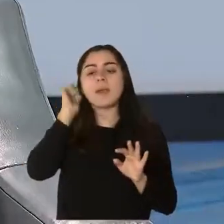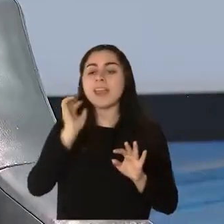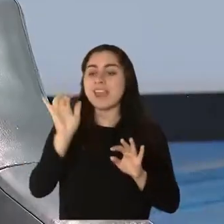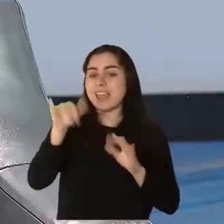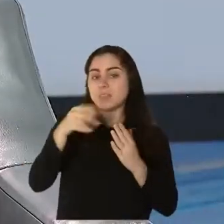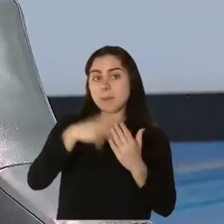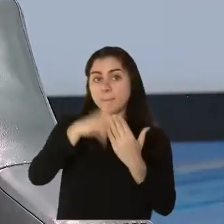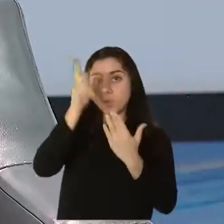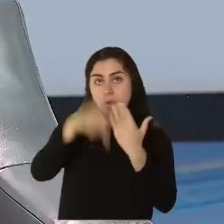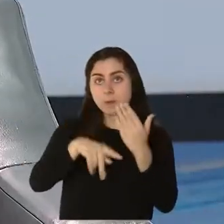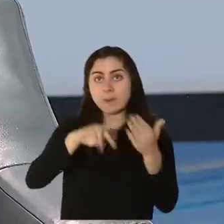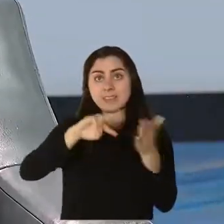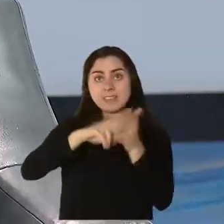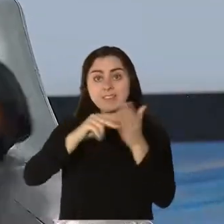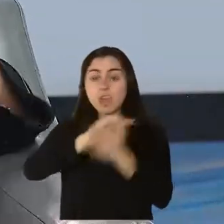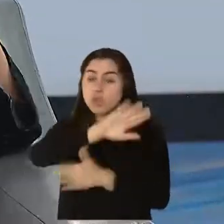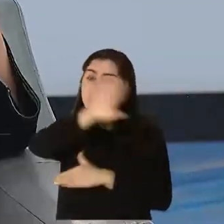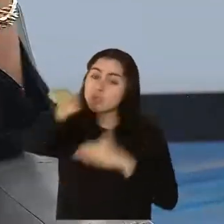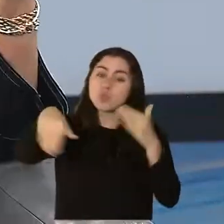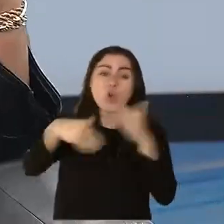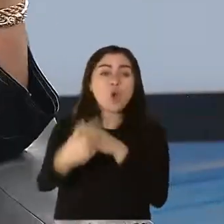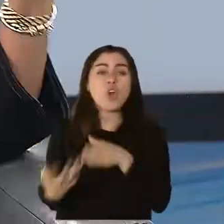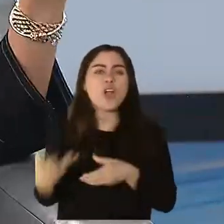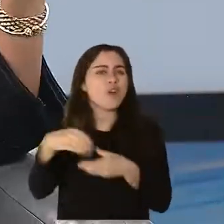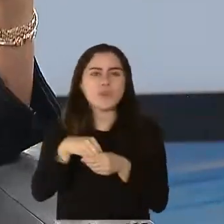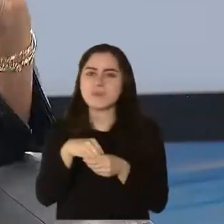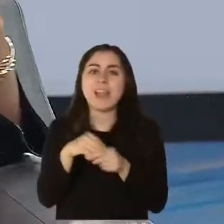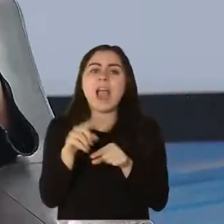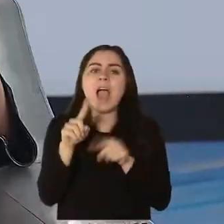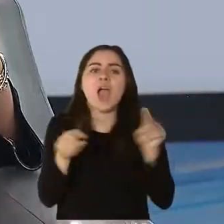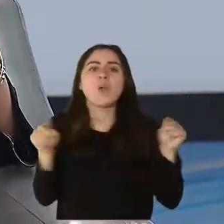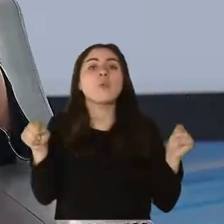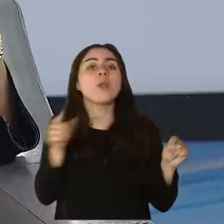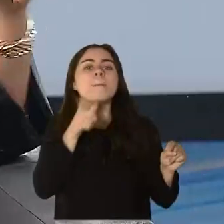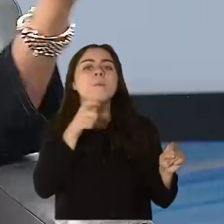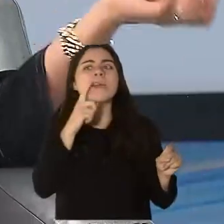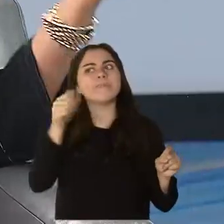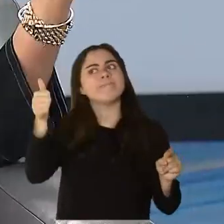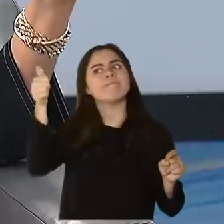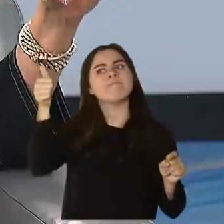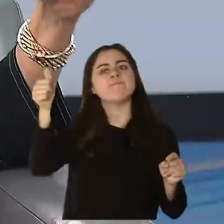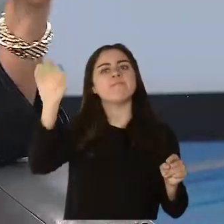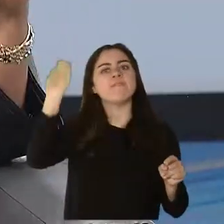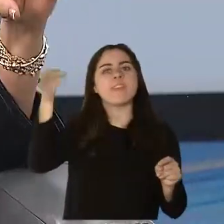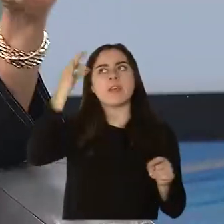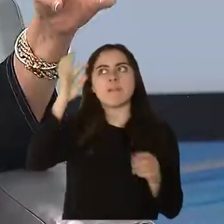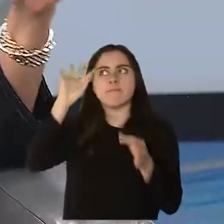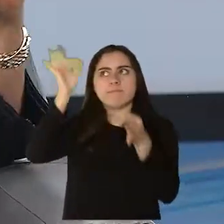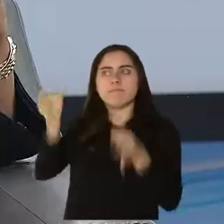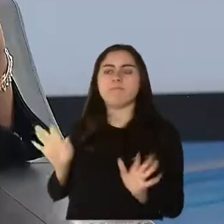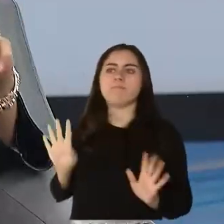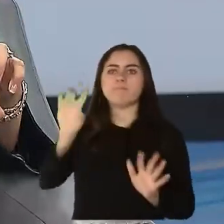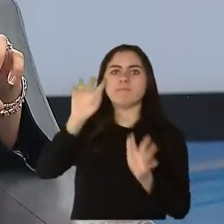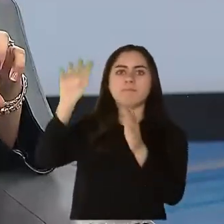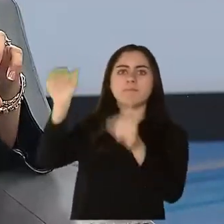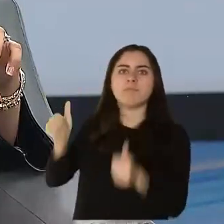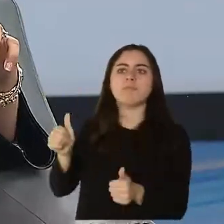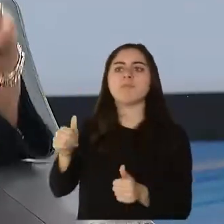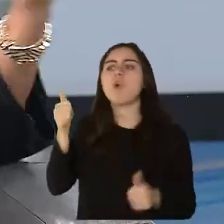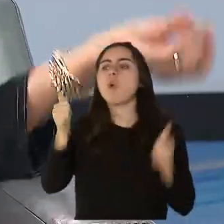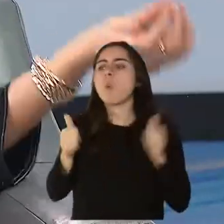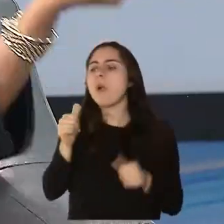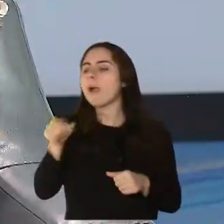no estaban todas incluidas. Y eso por disposición del propio gobierno federal. Identificadas las que no eran parte de ese